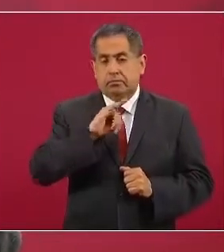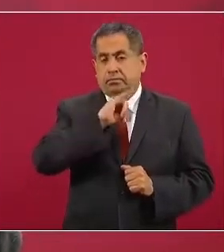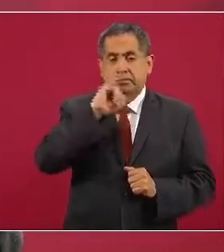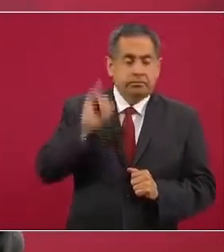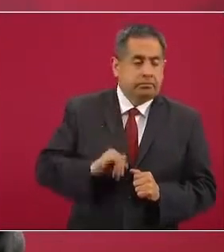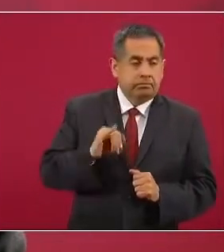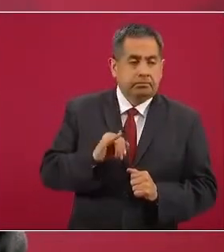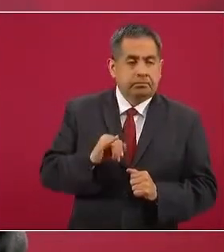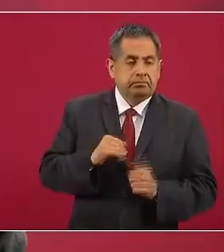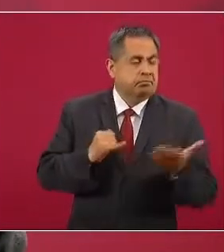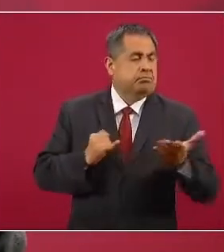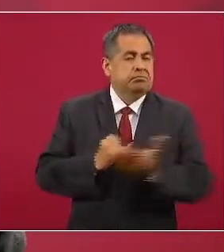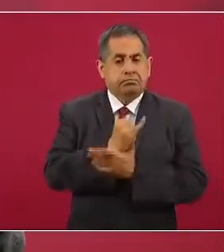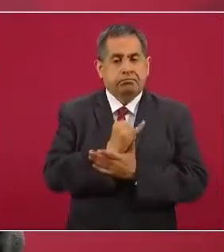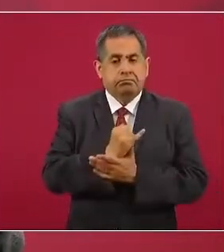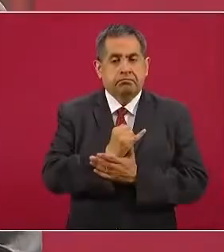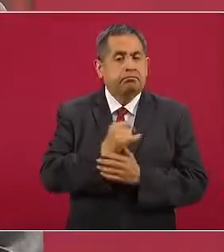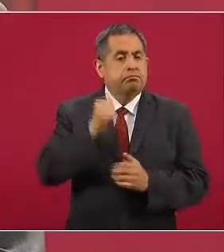consultarnos